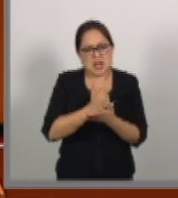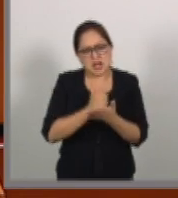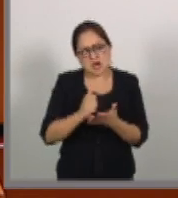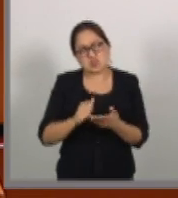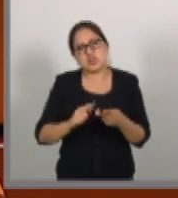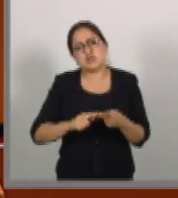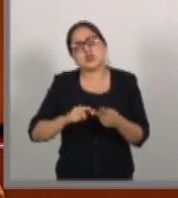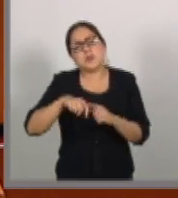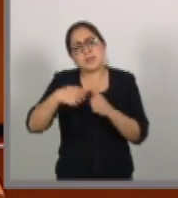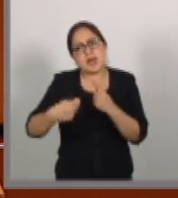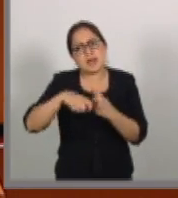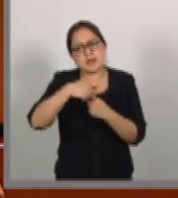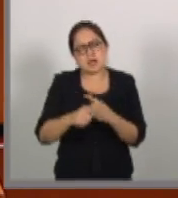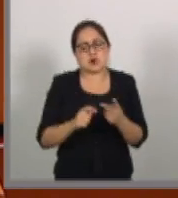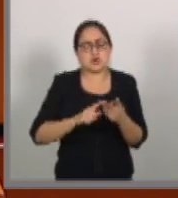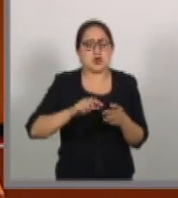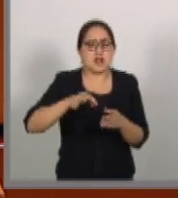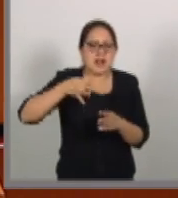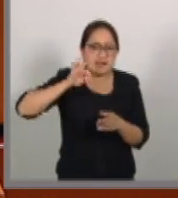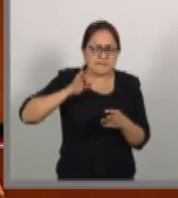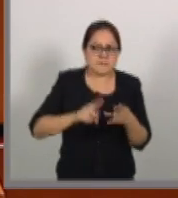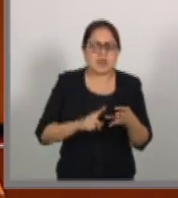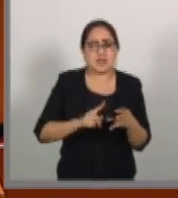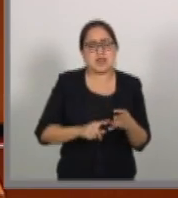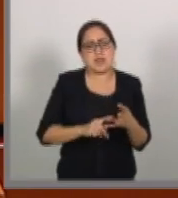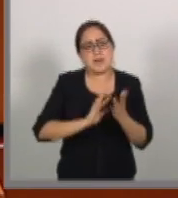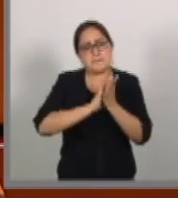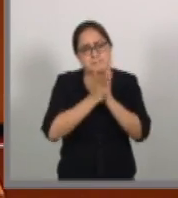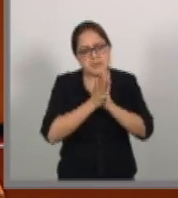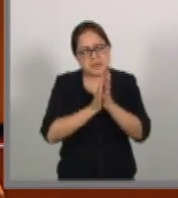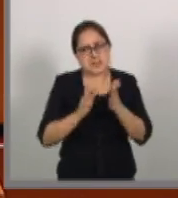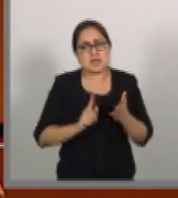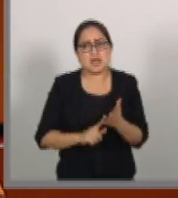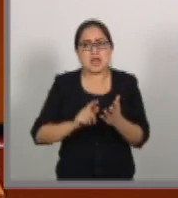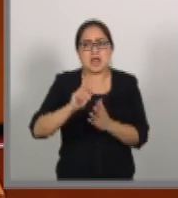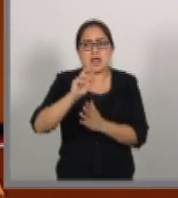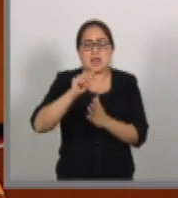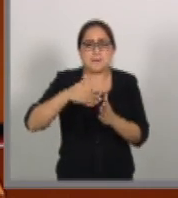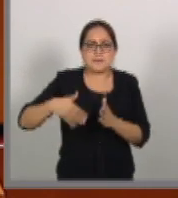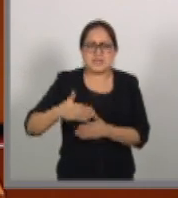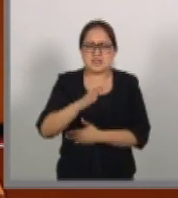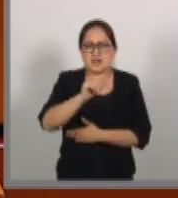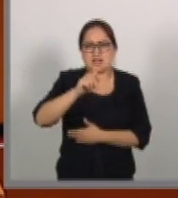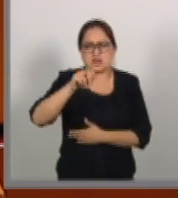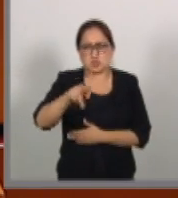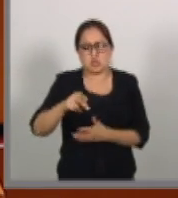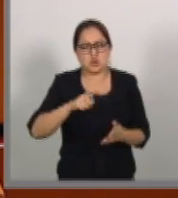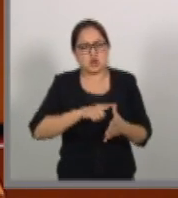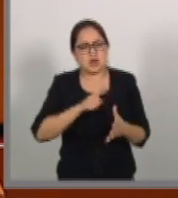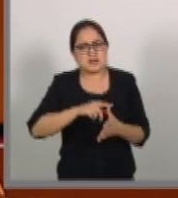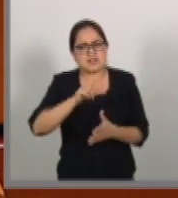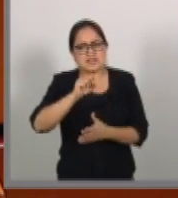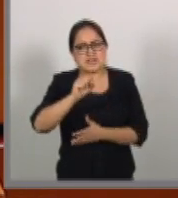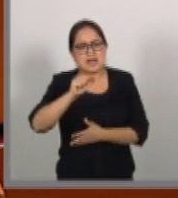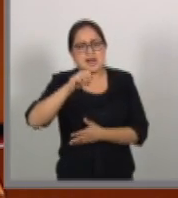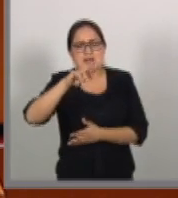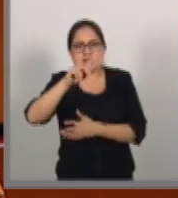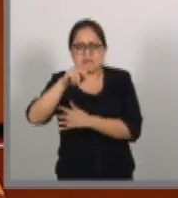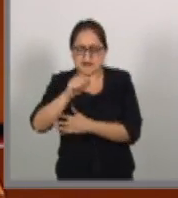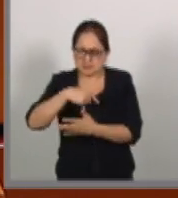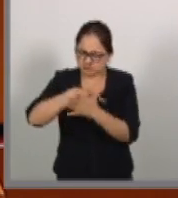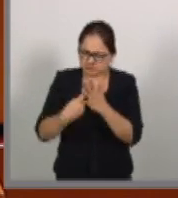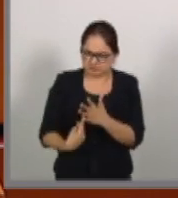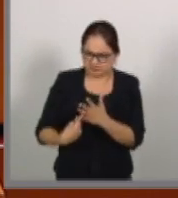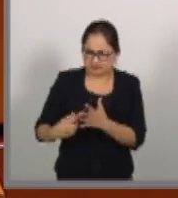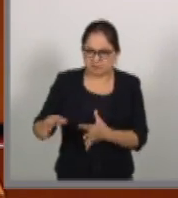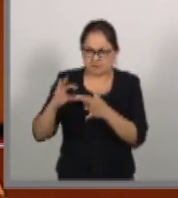manzana, piña, atún, sardinas entre otros productos con el establecimiento de plazos de desgrabación hasta de